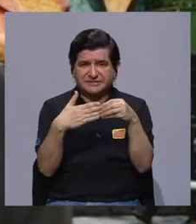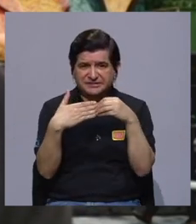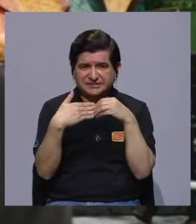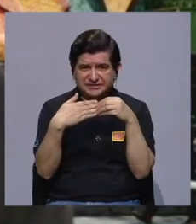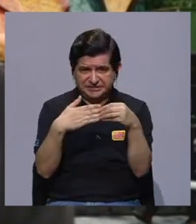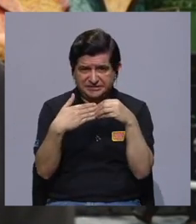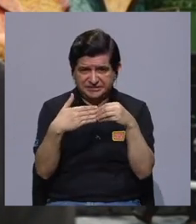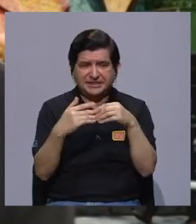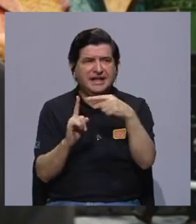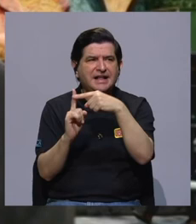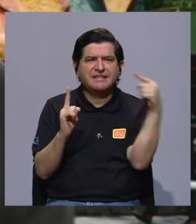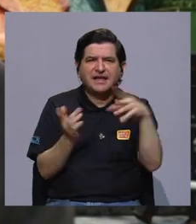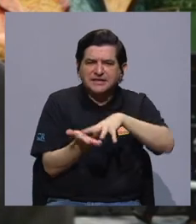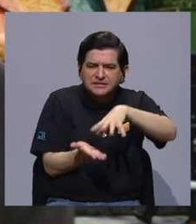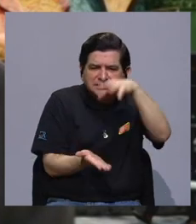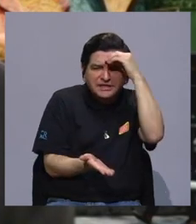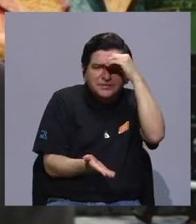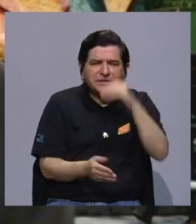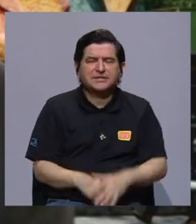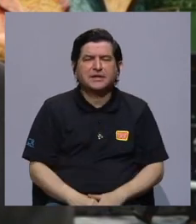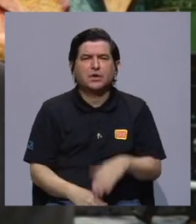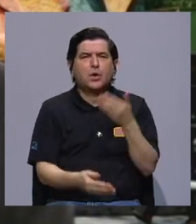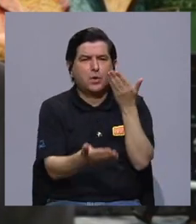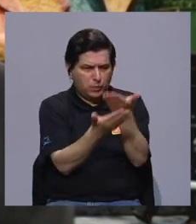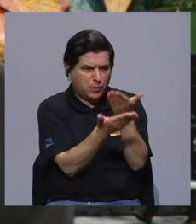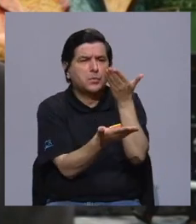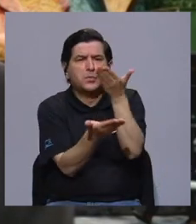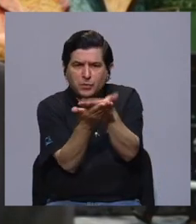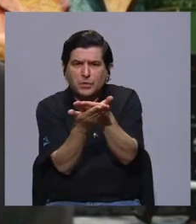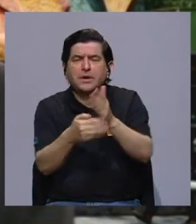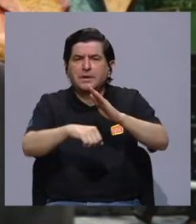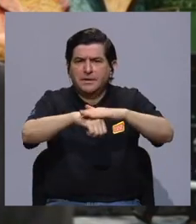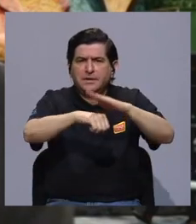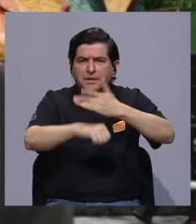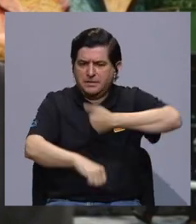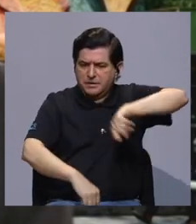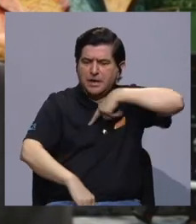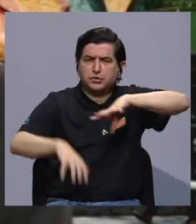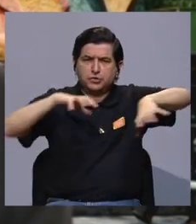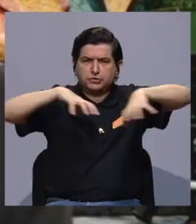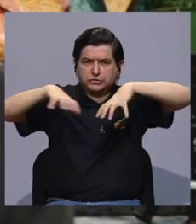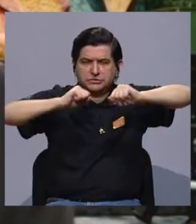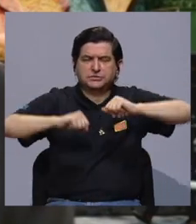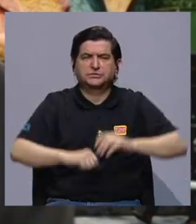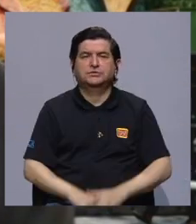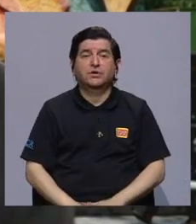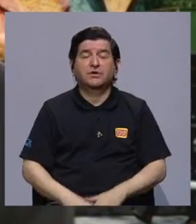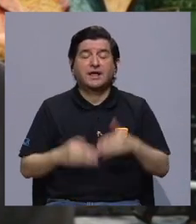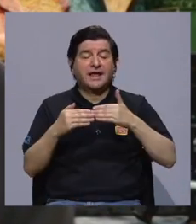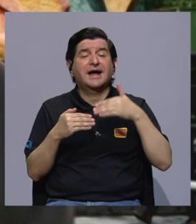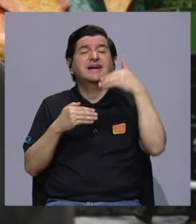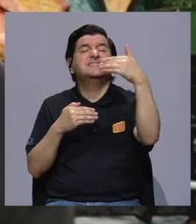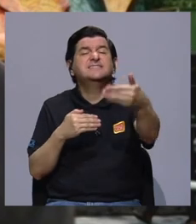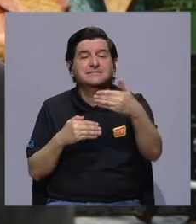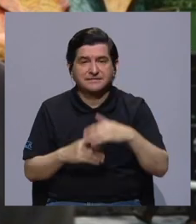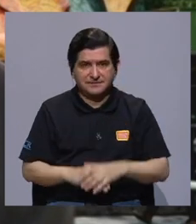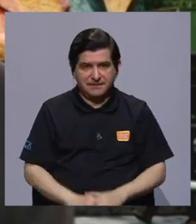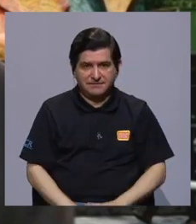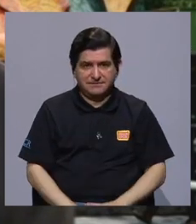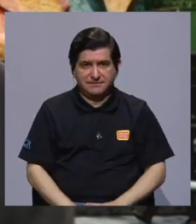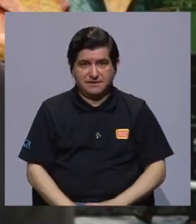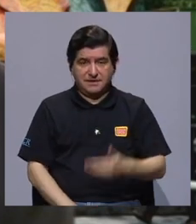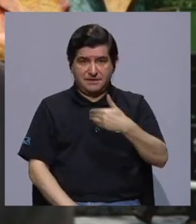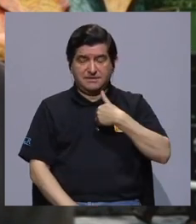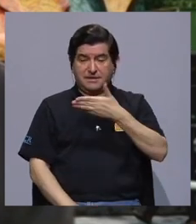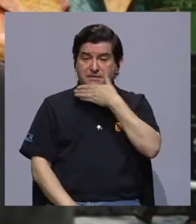flexibles a partir de un aprendizaje muy propositivo y nos lleve a actuar de ahora en adelante